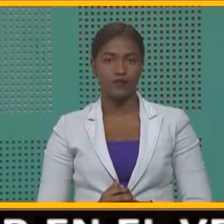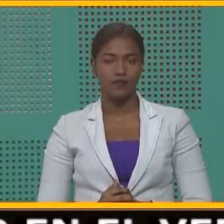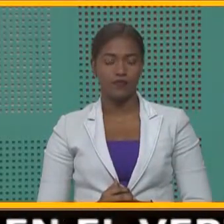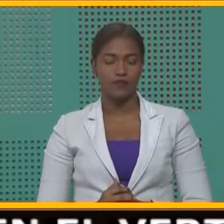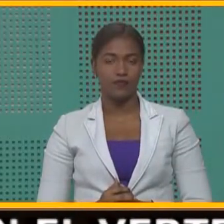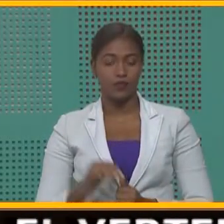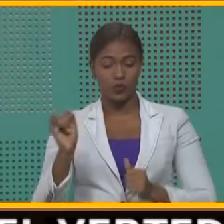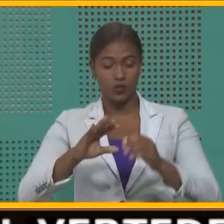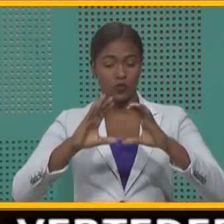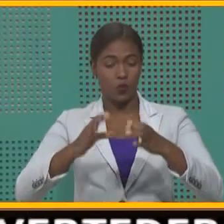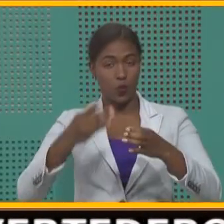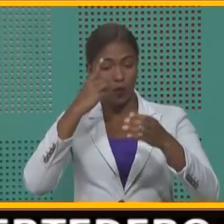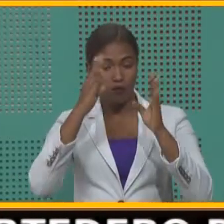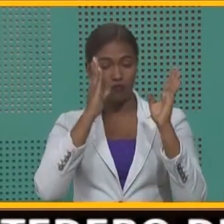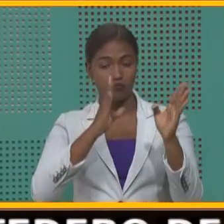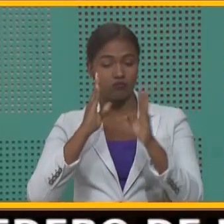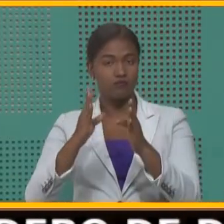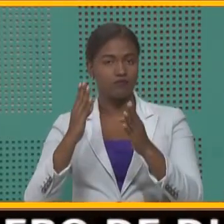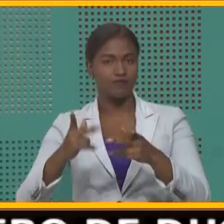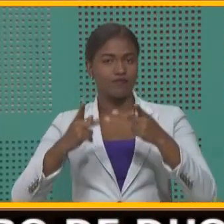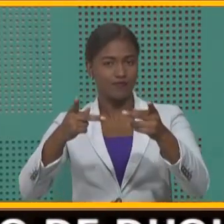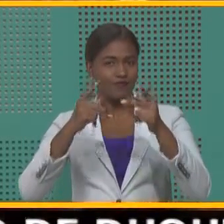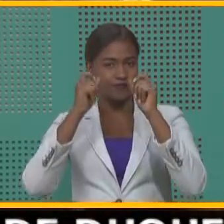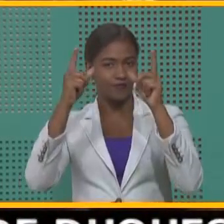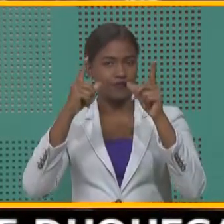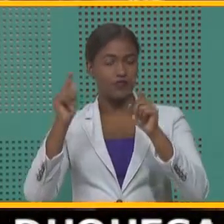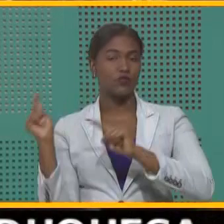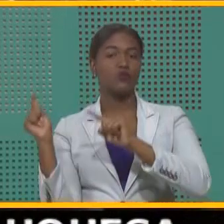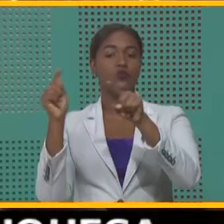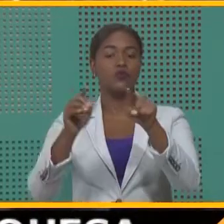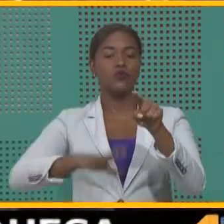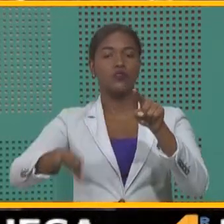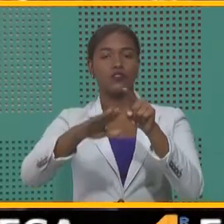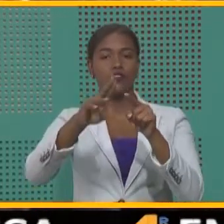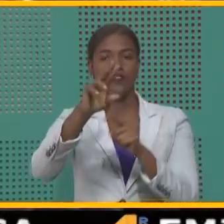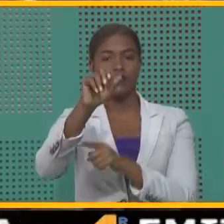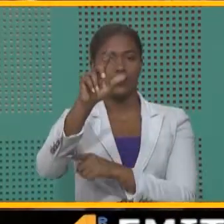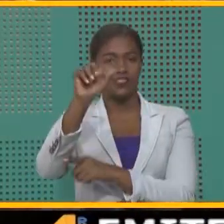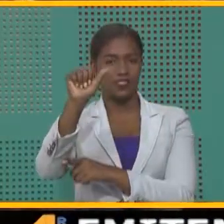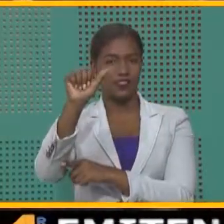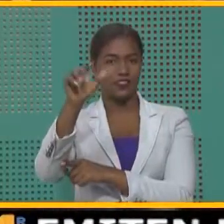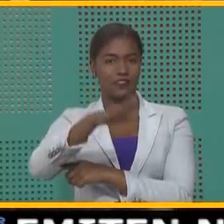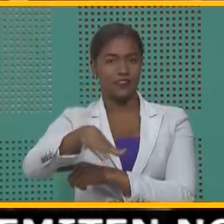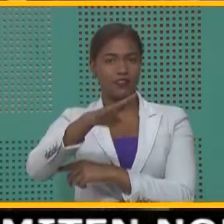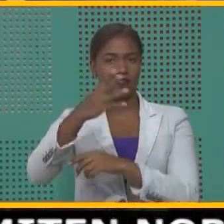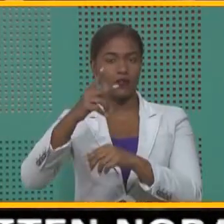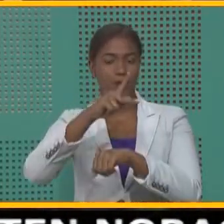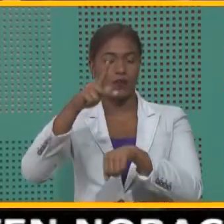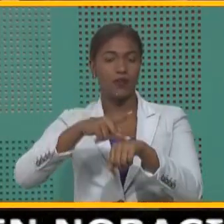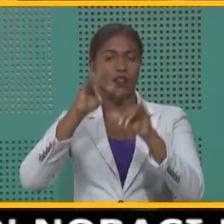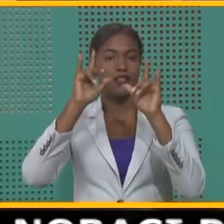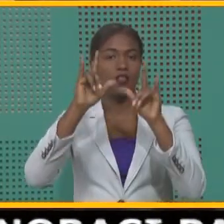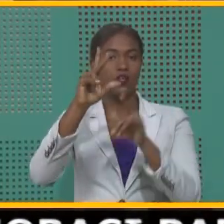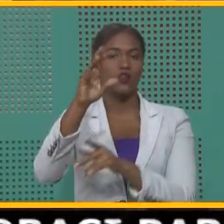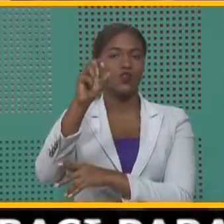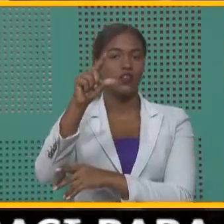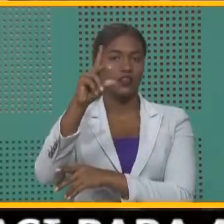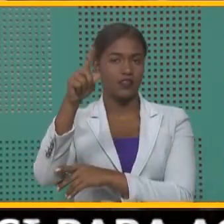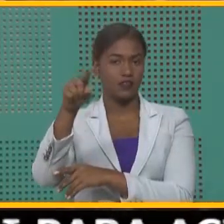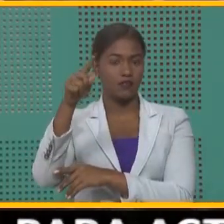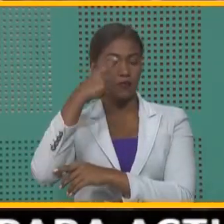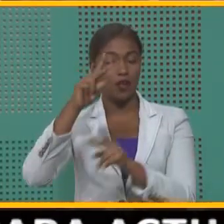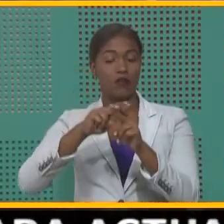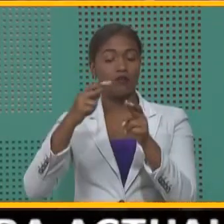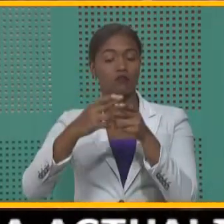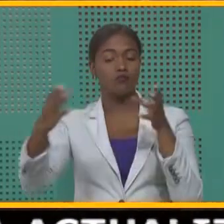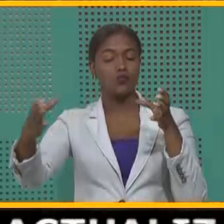En la Comisión de Seguimiento de la Visita Sorpresa, regresó a la comunidad Villa Los Almácigos, en la provincia Santiago Rodríguez, para reunirse con los